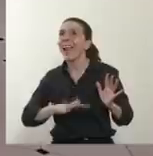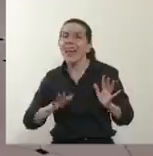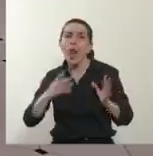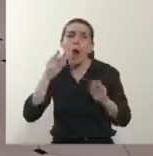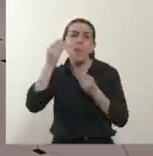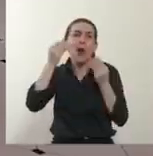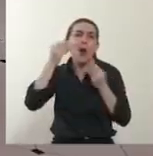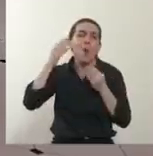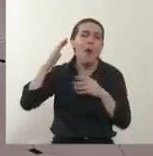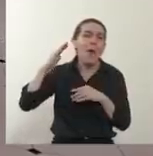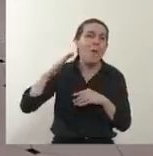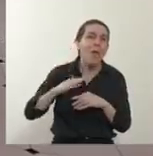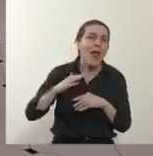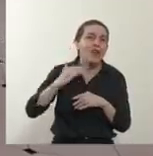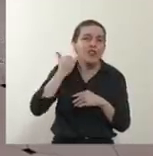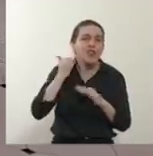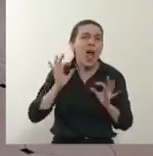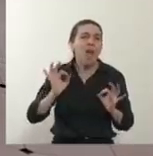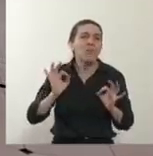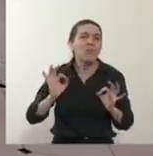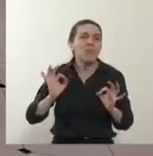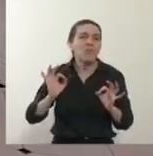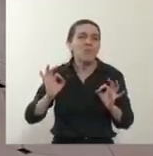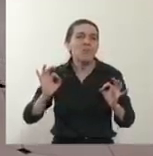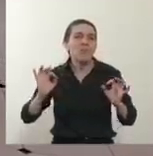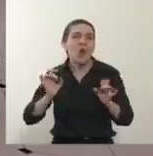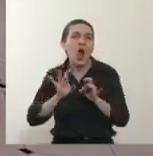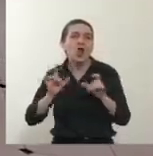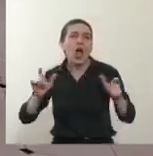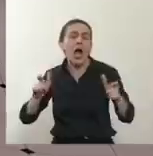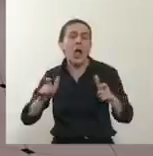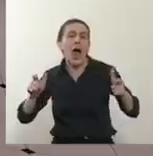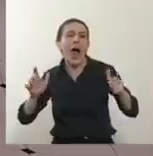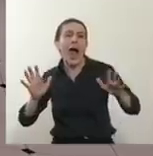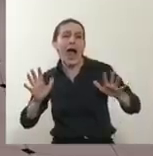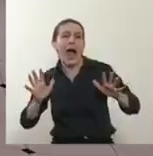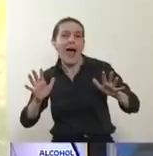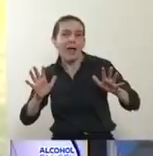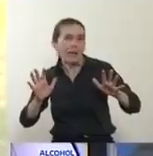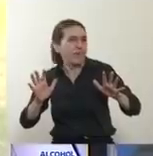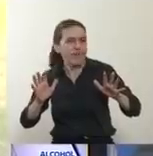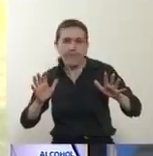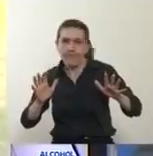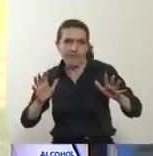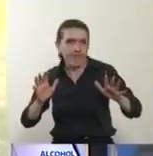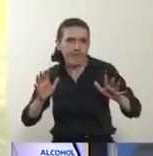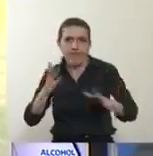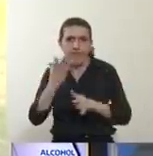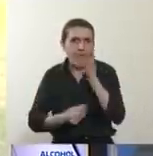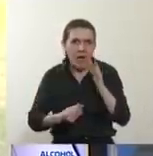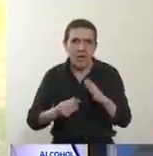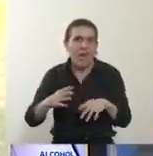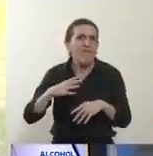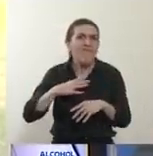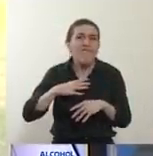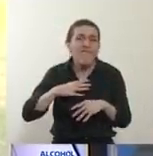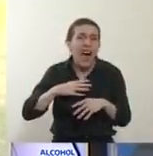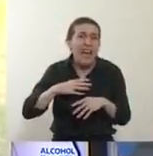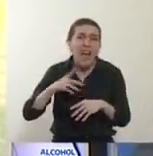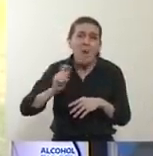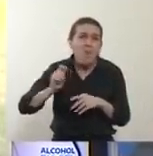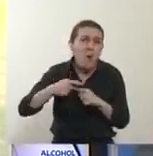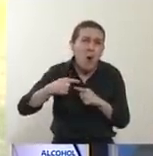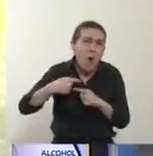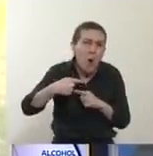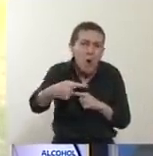cosa estaba contenida. Y la situación no está contenida. Está todavía muy lejos de estar contenida.